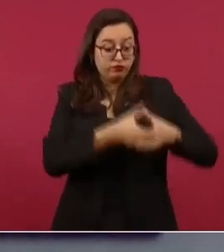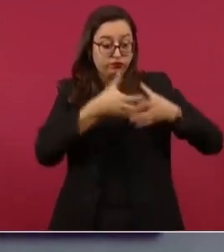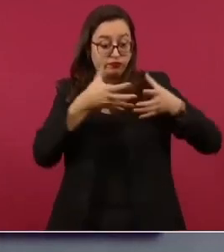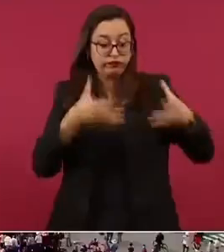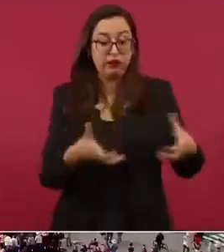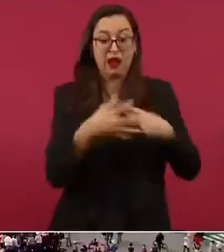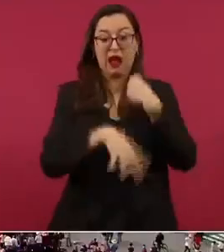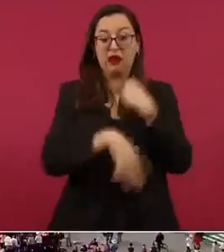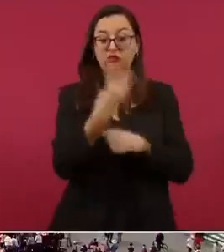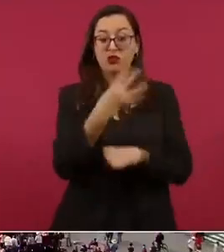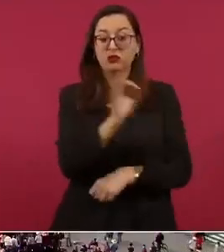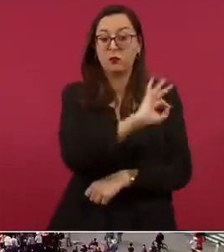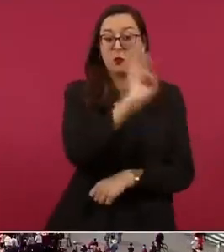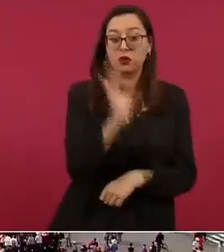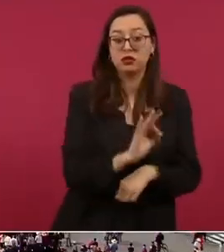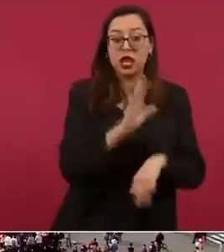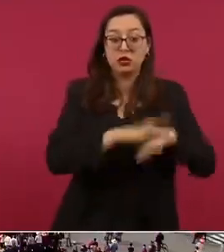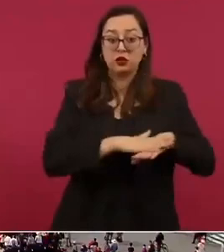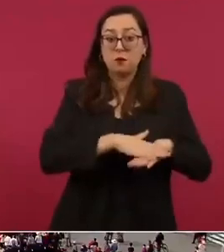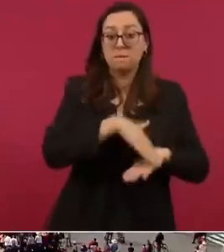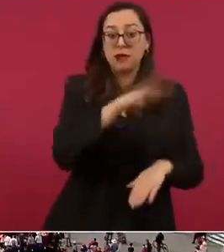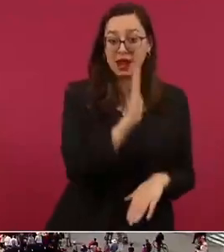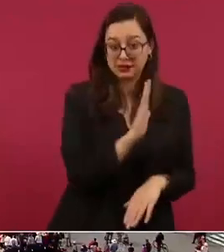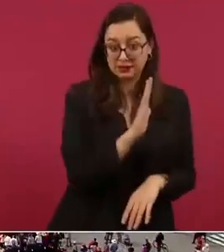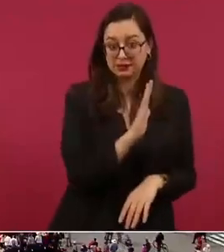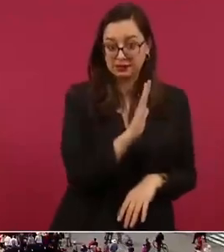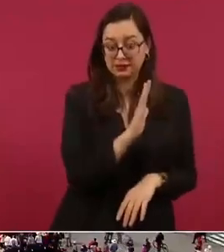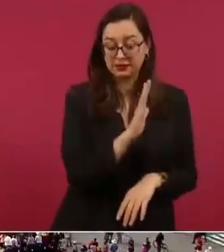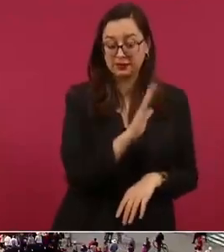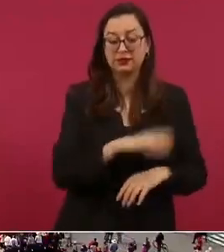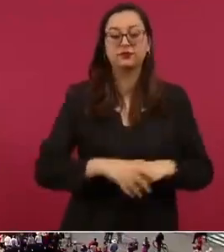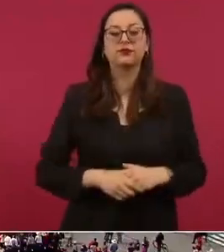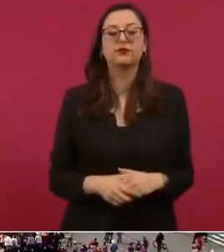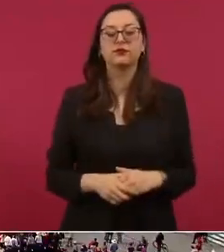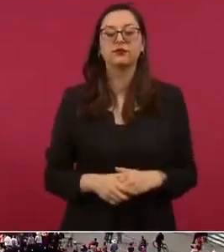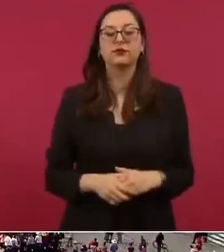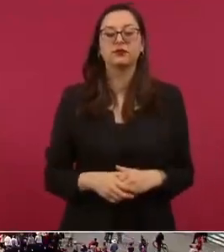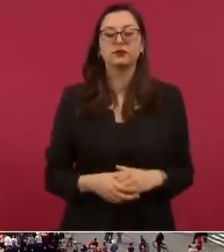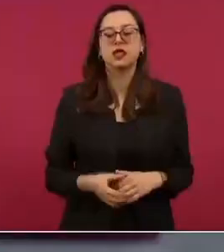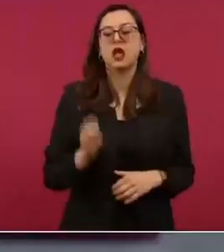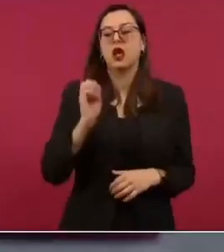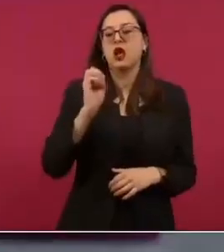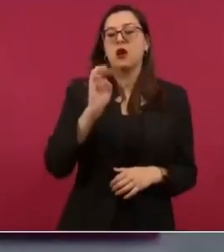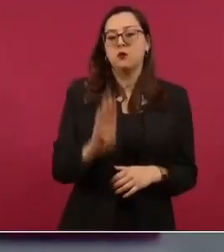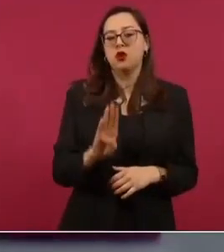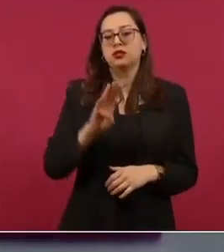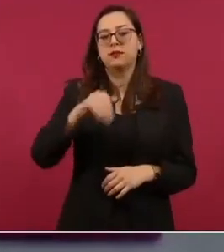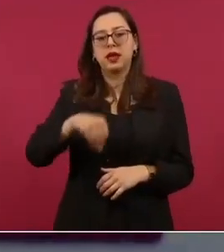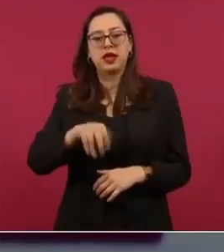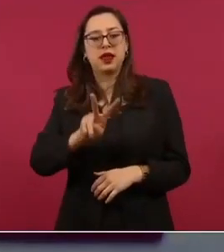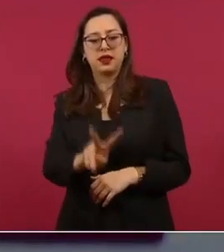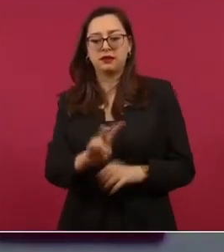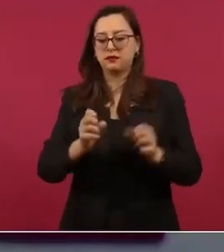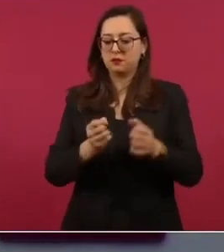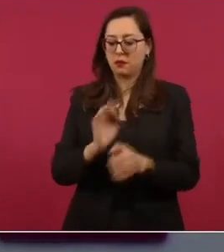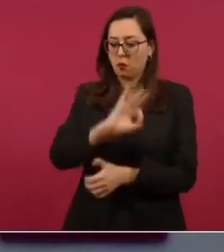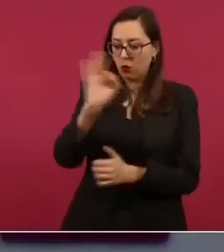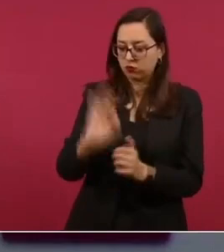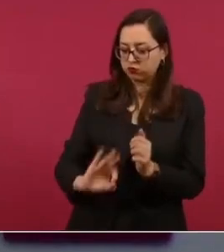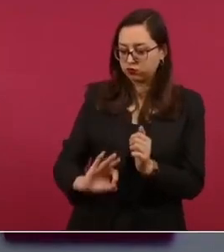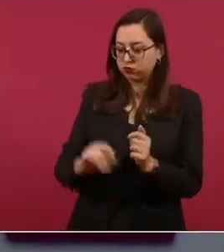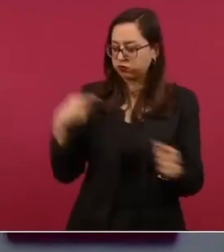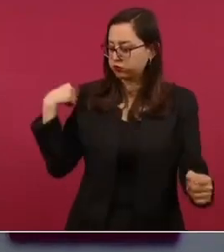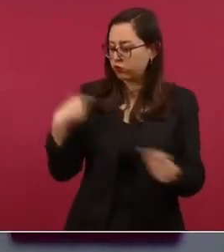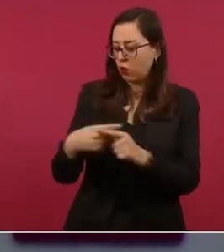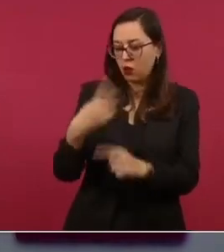ciento el índice de la bolsa de valores ha crecido durante nuestro